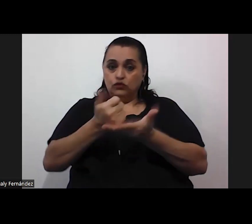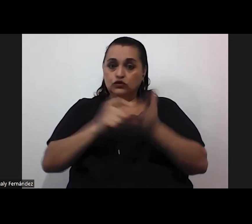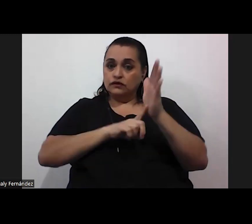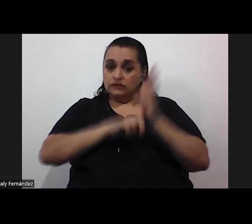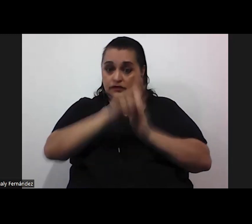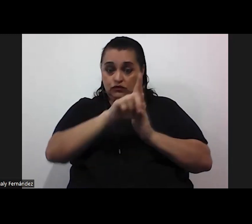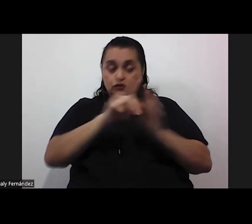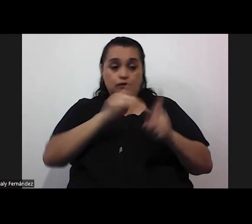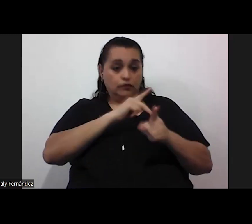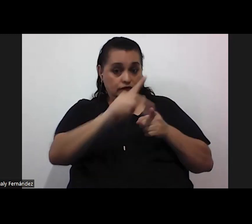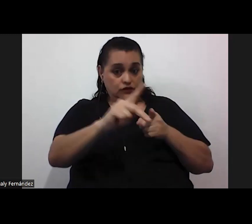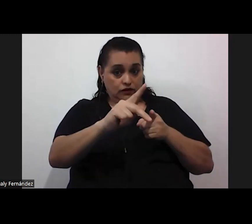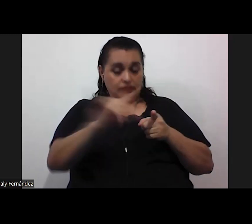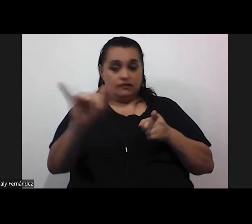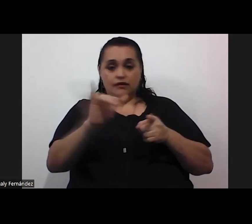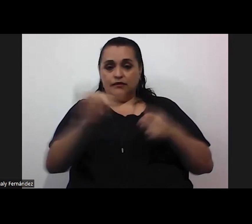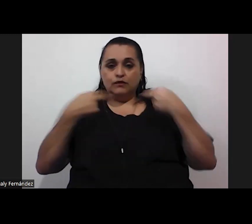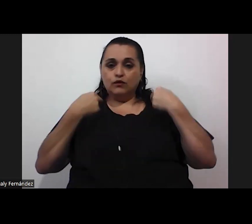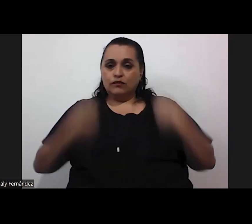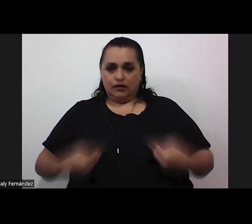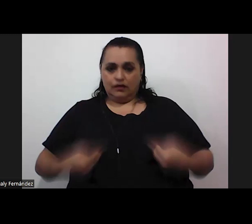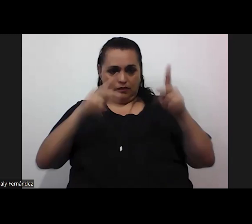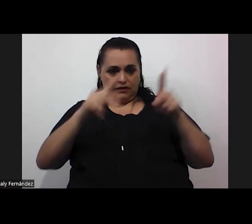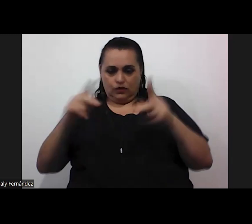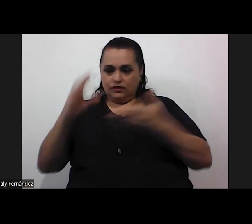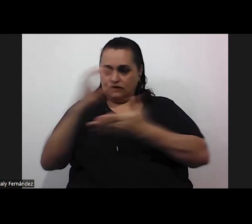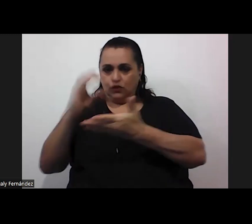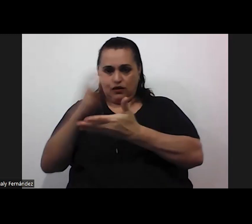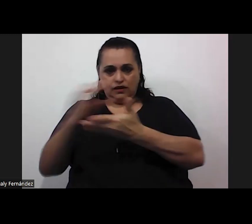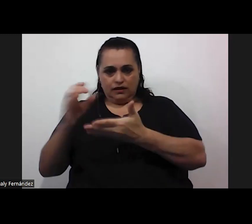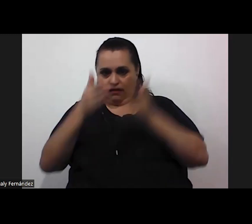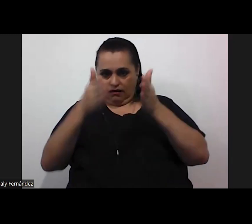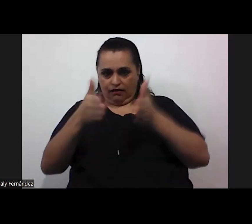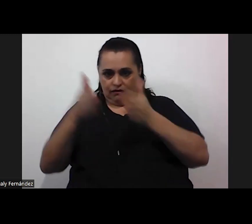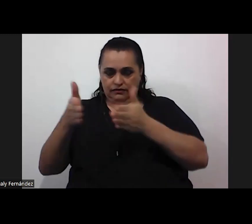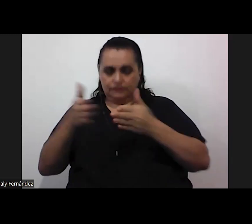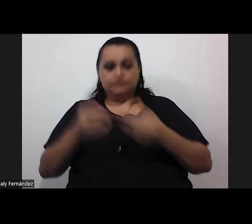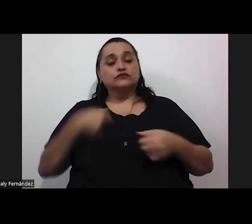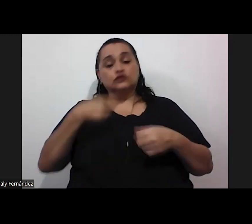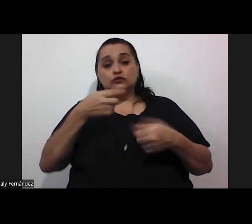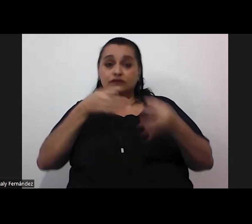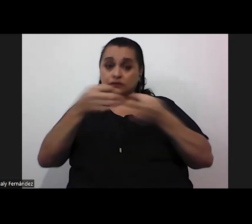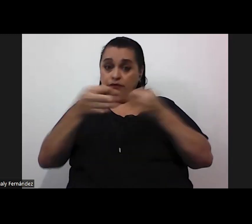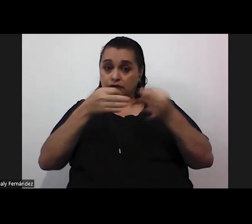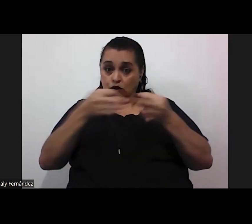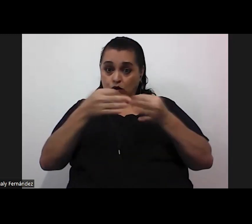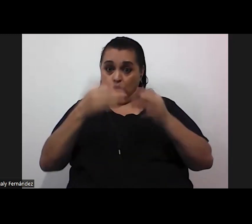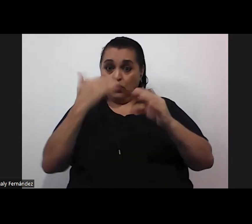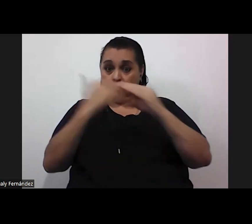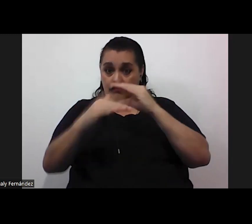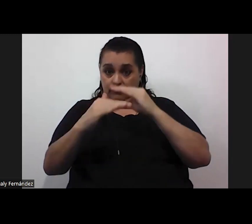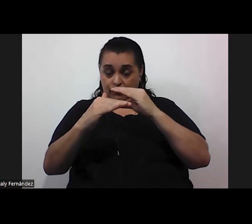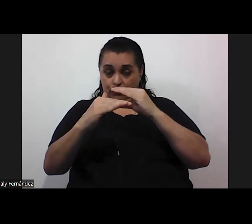profesional como humano de las personas colegiadas. Como se indicó en el correo electrónico,